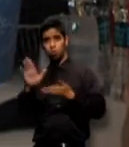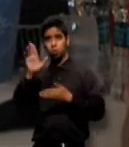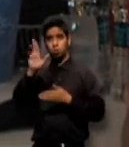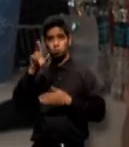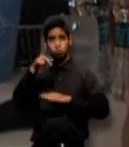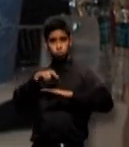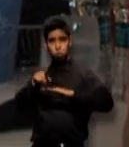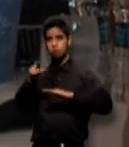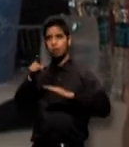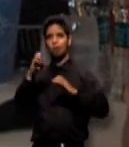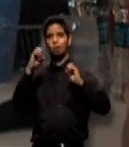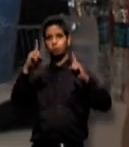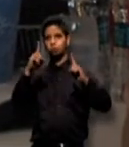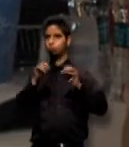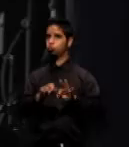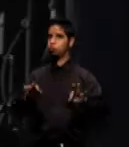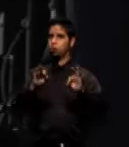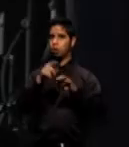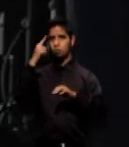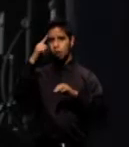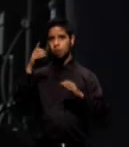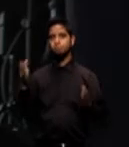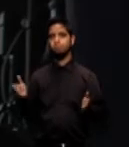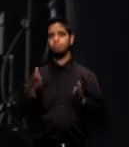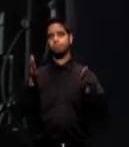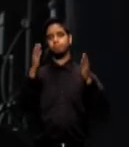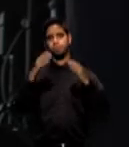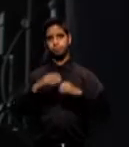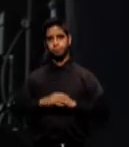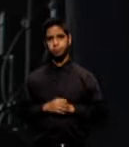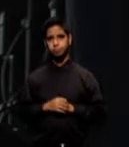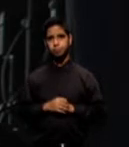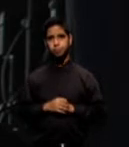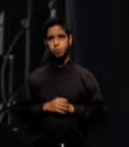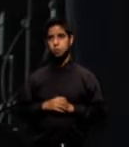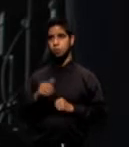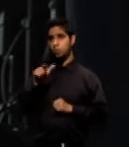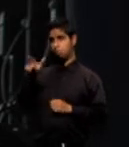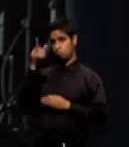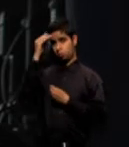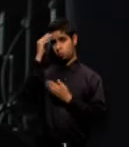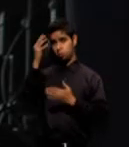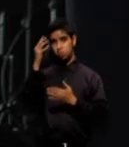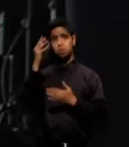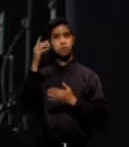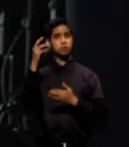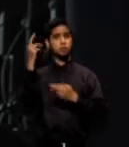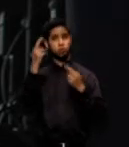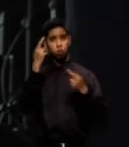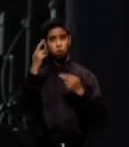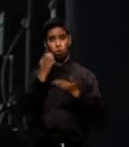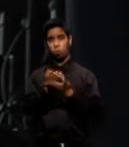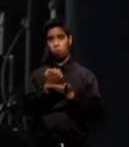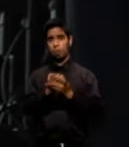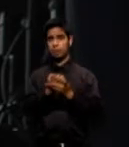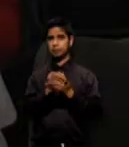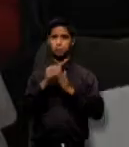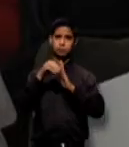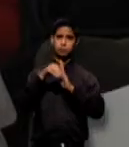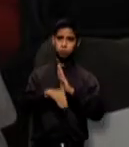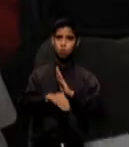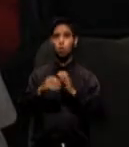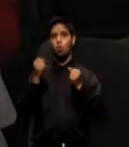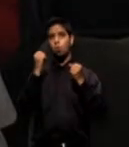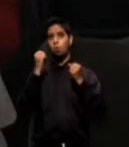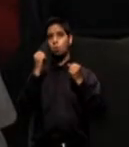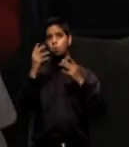éxito, la directora ejecutiva de la Junta de Supervisión Fiscal sentenció que debido a la profunda crisis fiscal, son muchos los